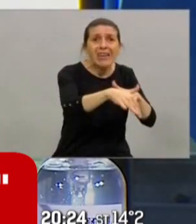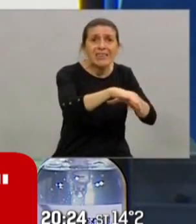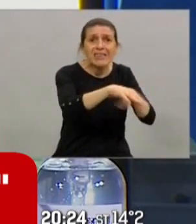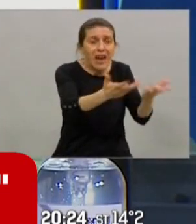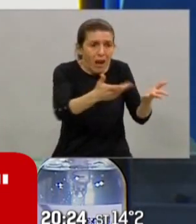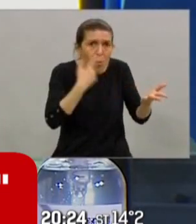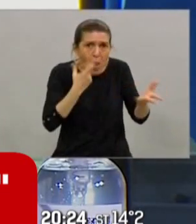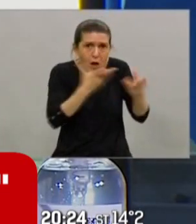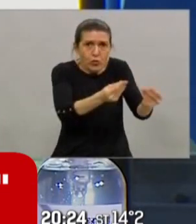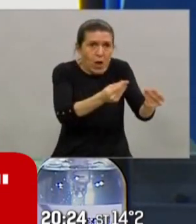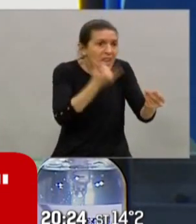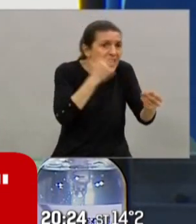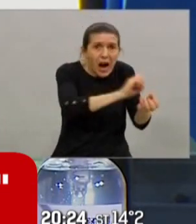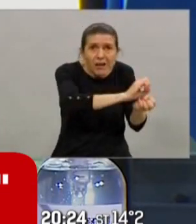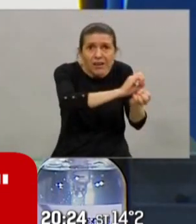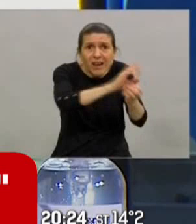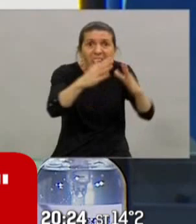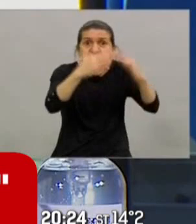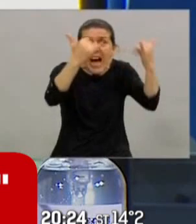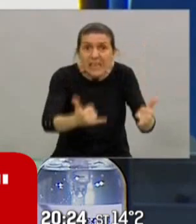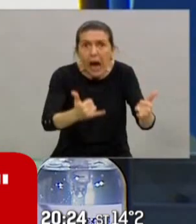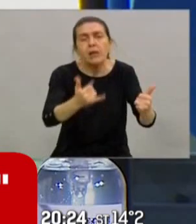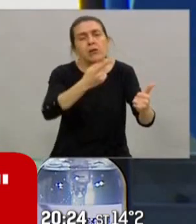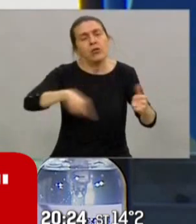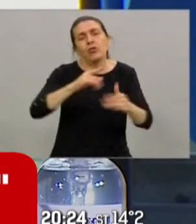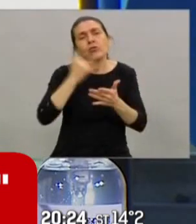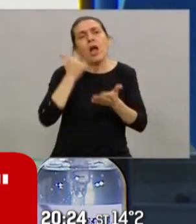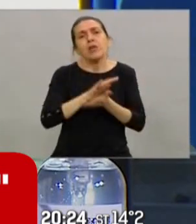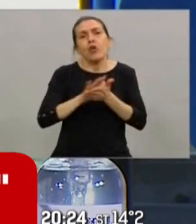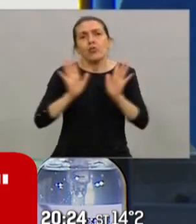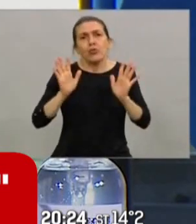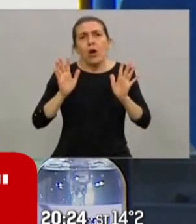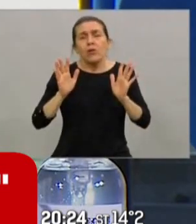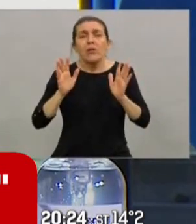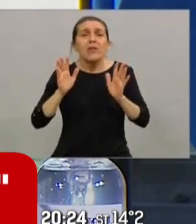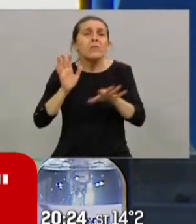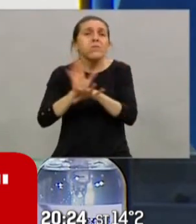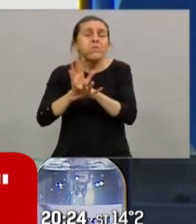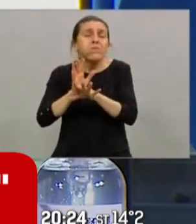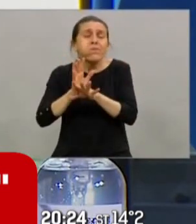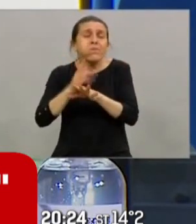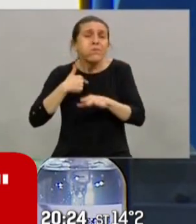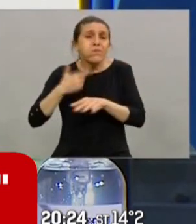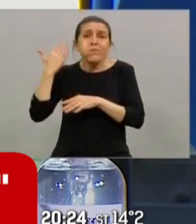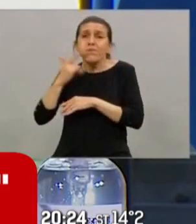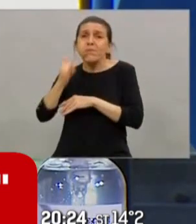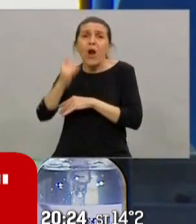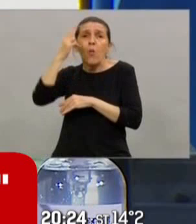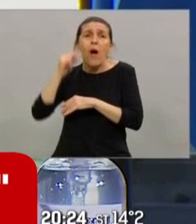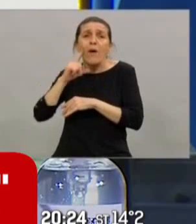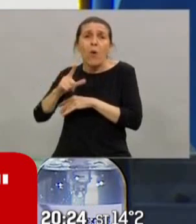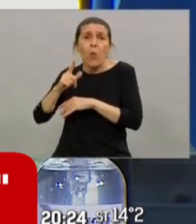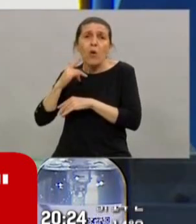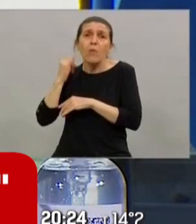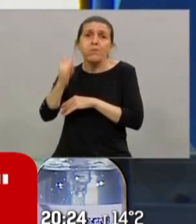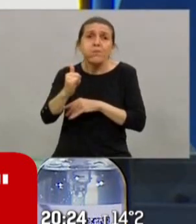que hacer entre todos y los privilegiados son esos eso lo tengo muy en claro lo dije el día 9 de julio el